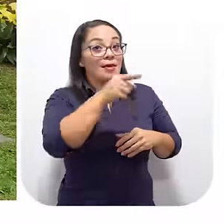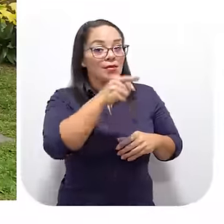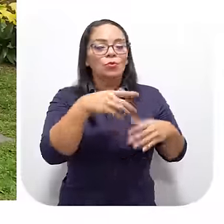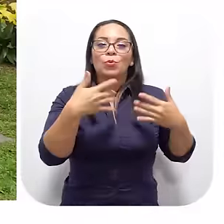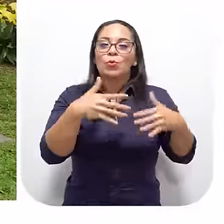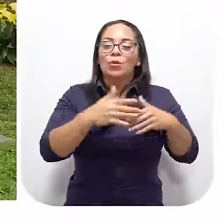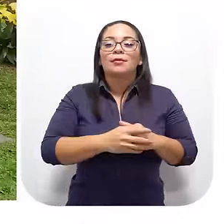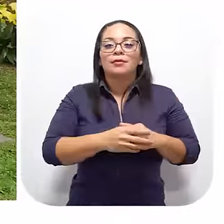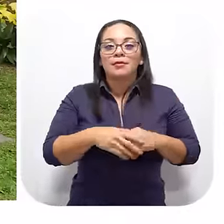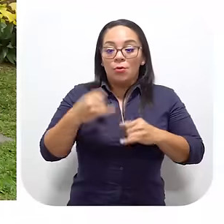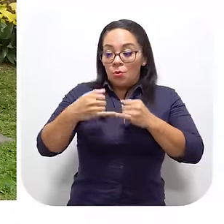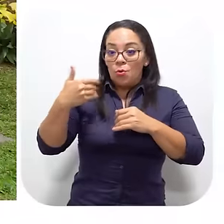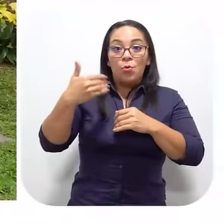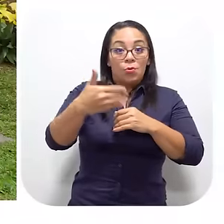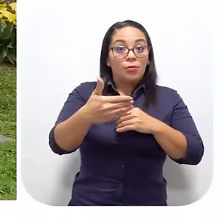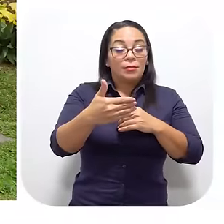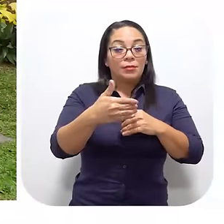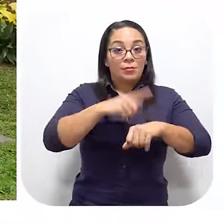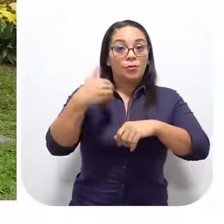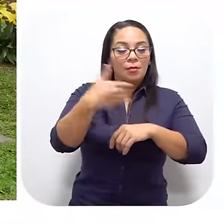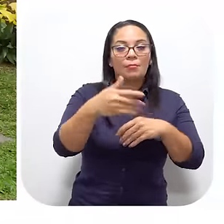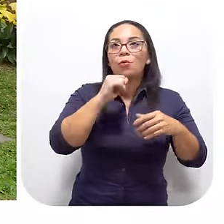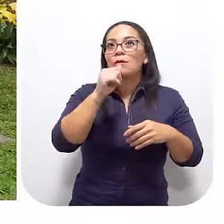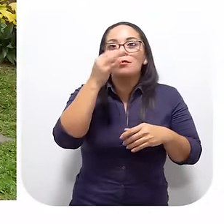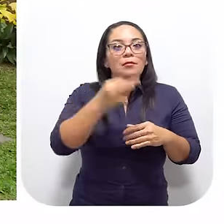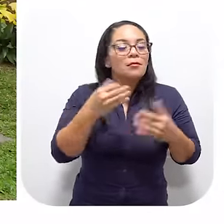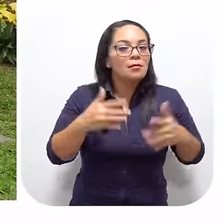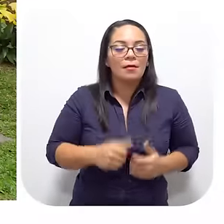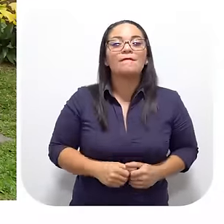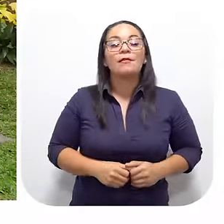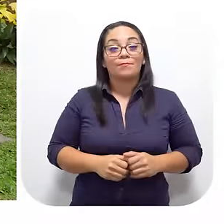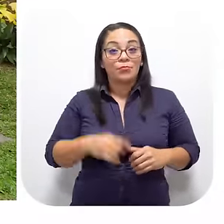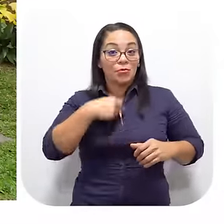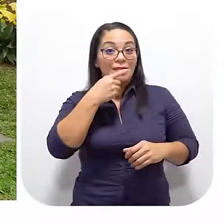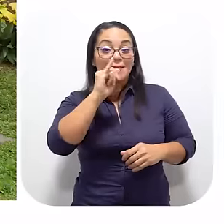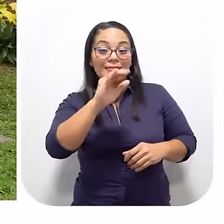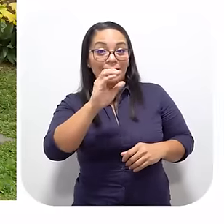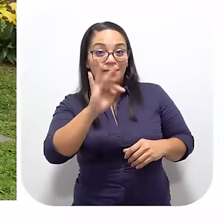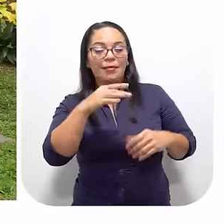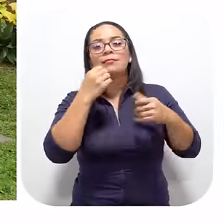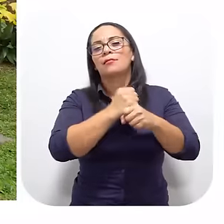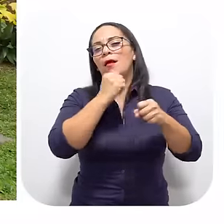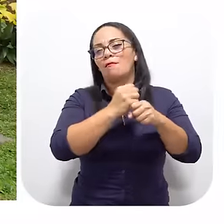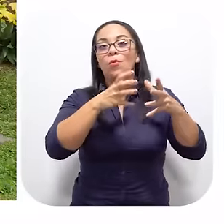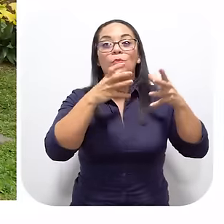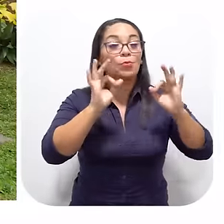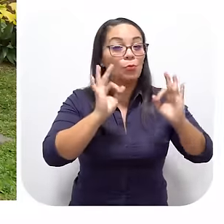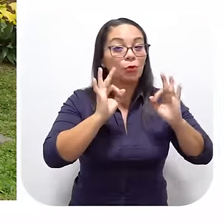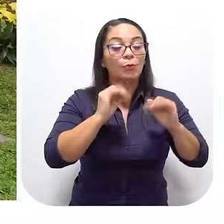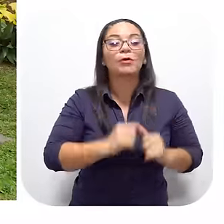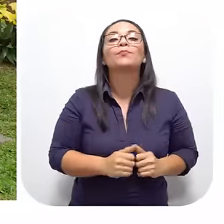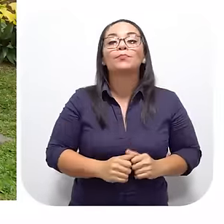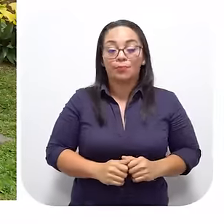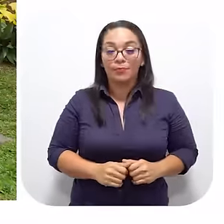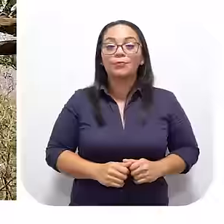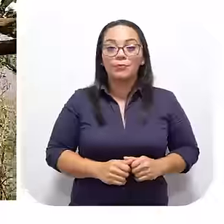se ha visto Estos Estos últimos Estos últimos tiempos Increíble Porque Como le digo El lice Te ha hecho un gran trabajo